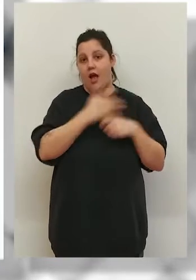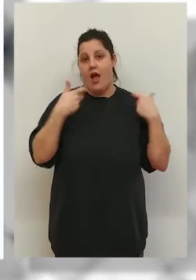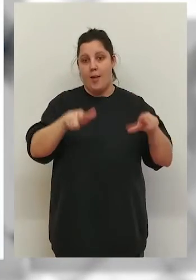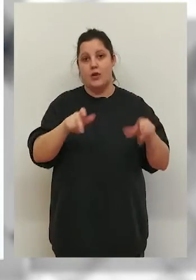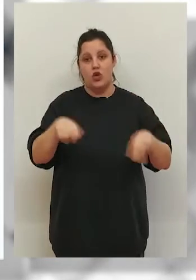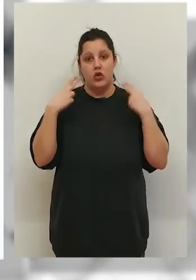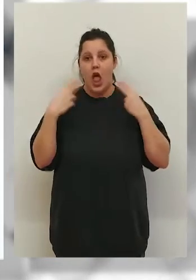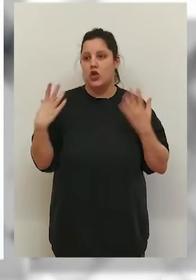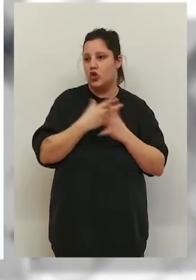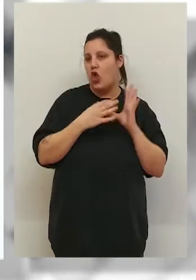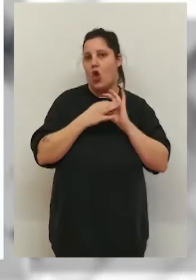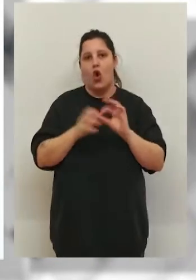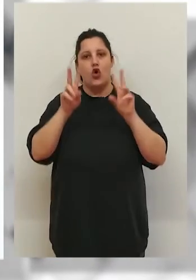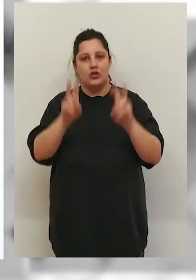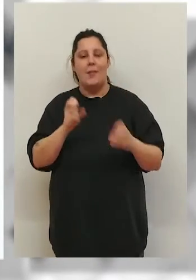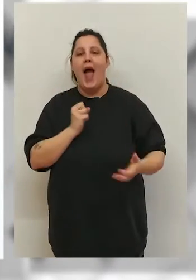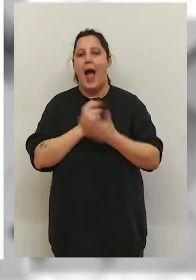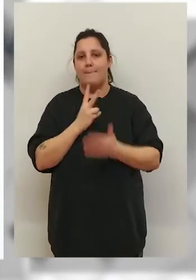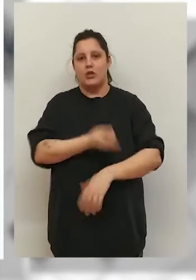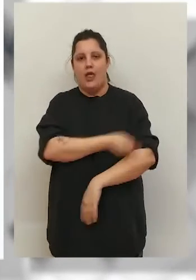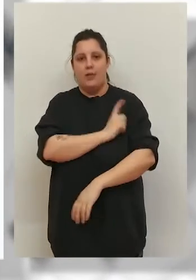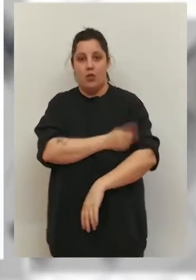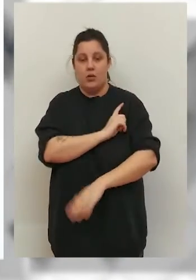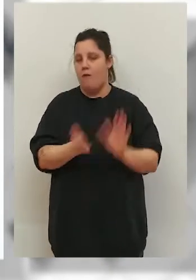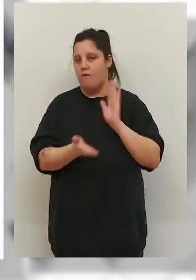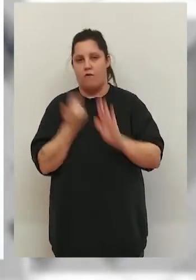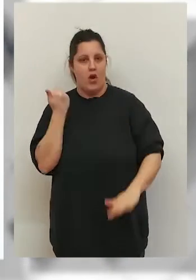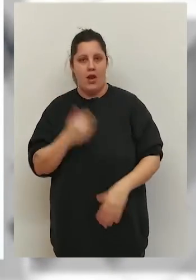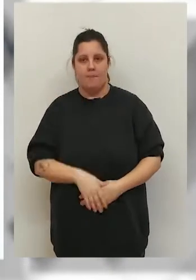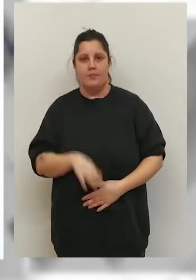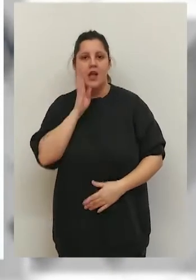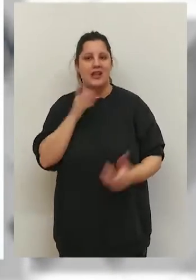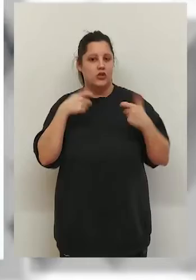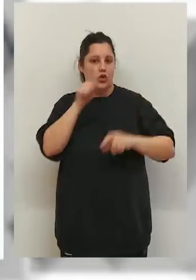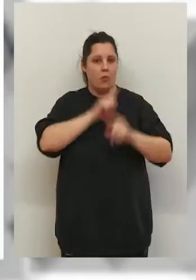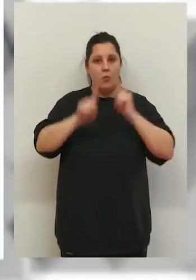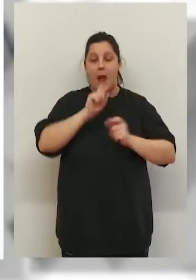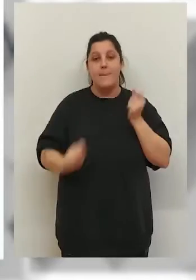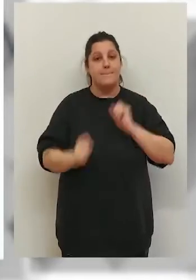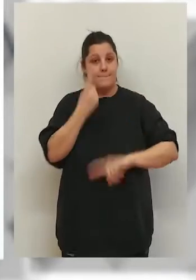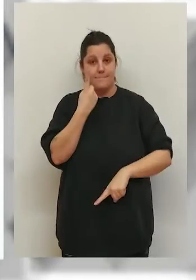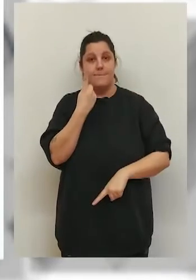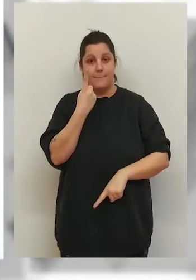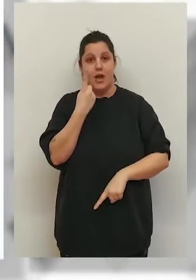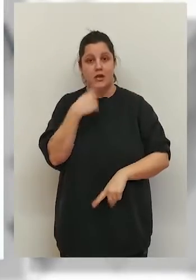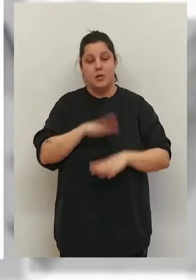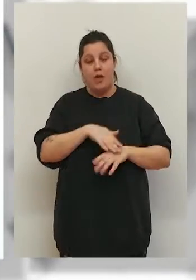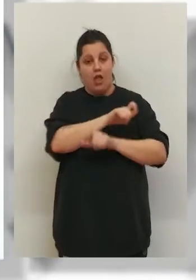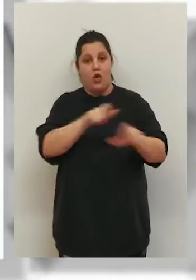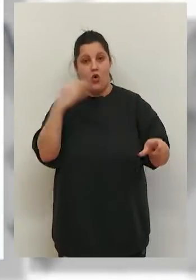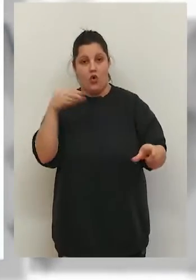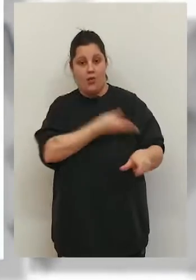del ámbito de la hostelería todo aquello que tenga que ver con las casas, o sea, con las apuestas deportivas. Este es el sector desde luego más problemático